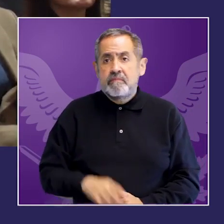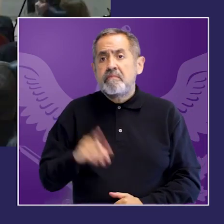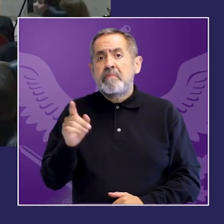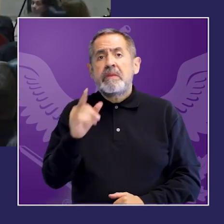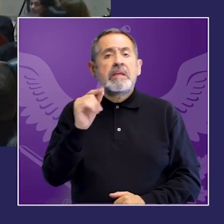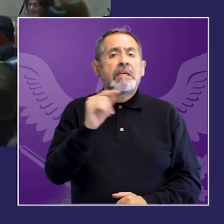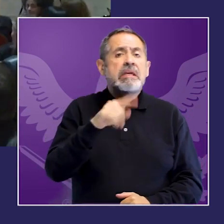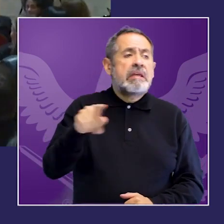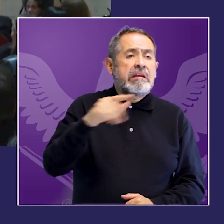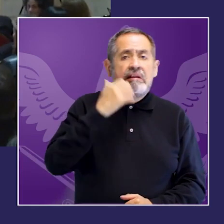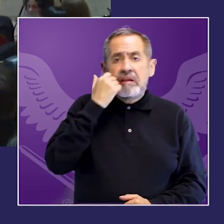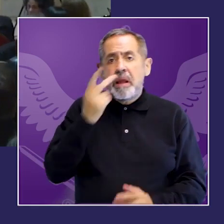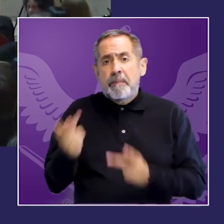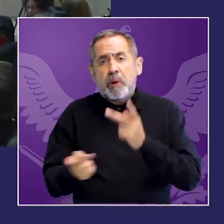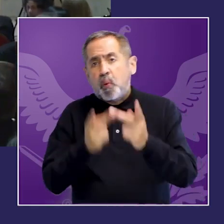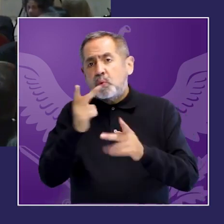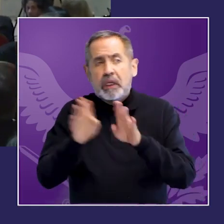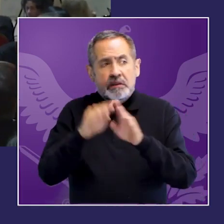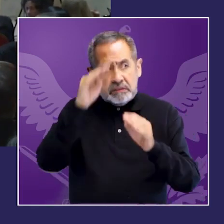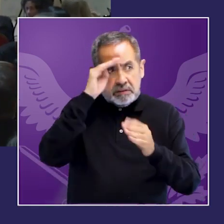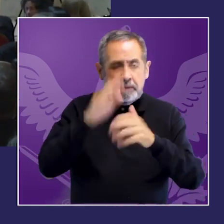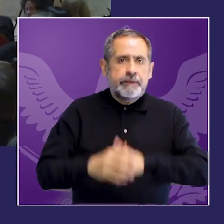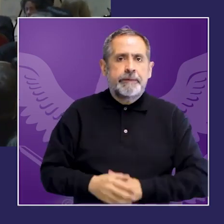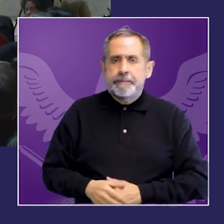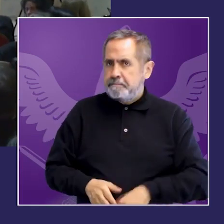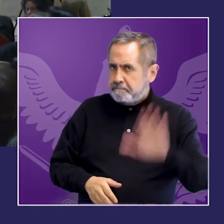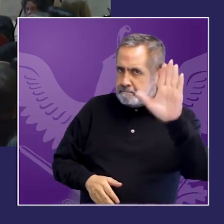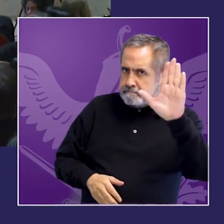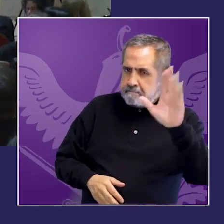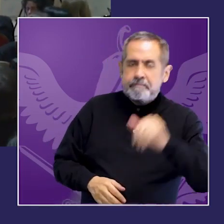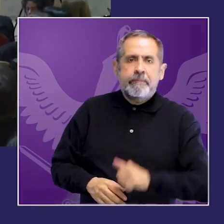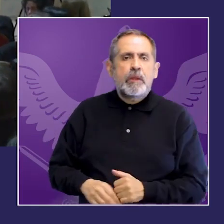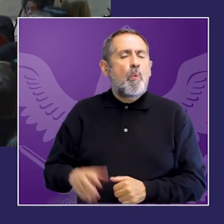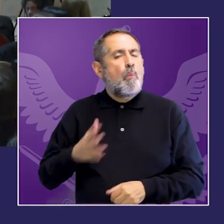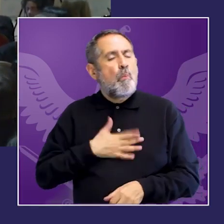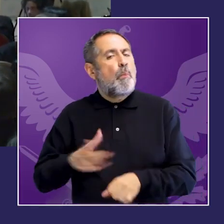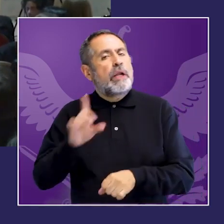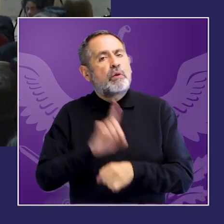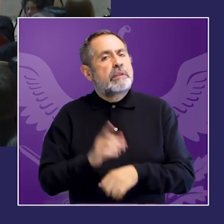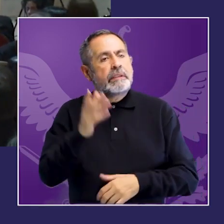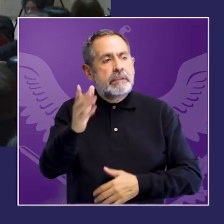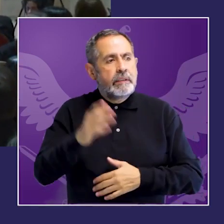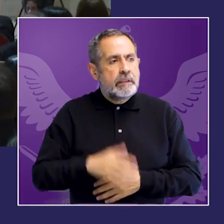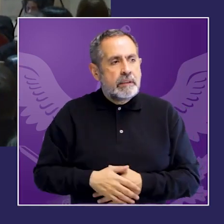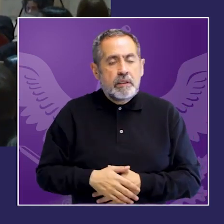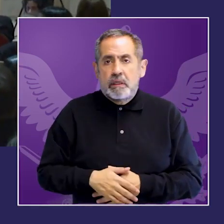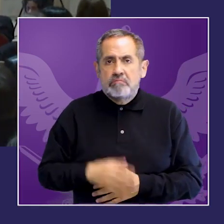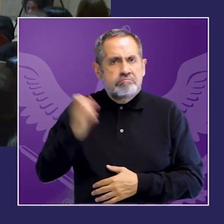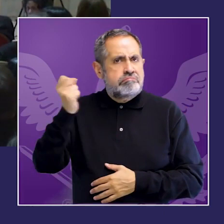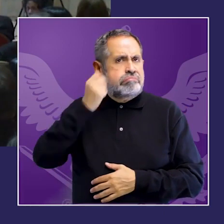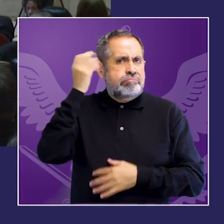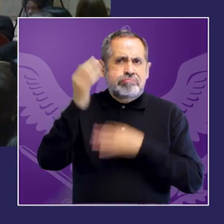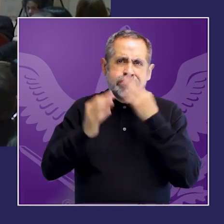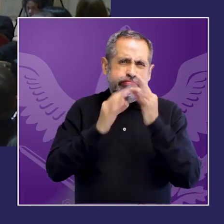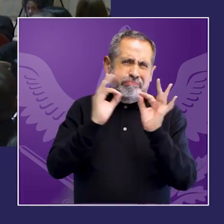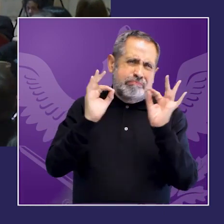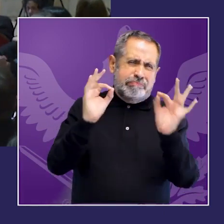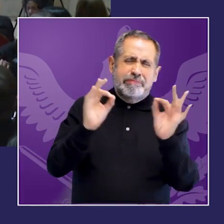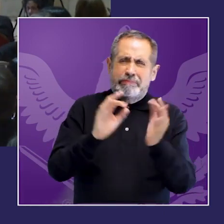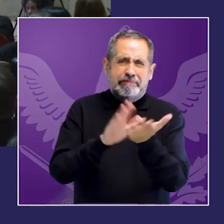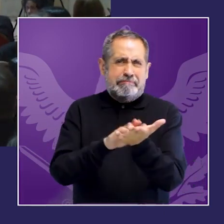muy buena exposición primeramente me felicito si bien no abordó o